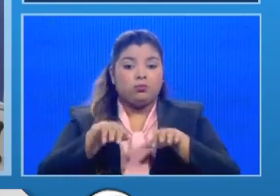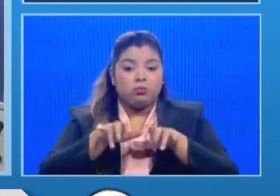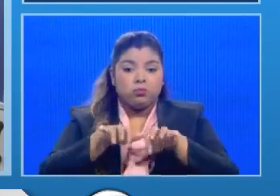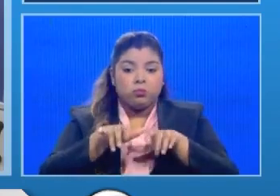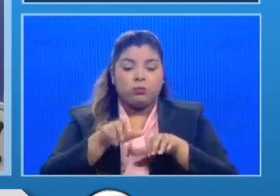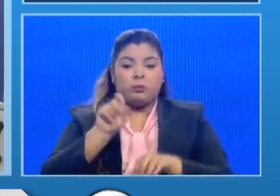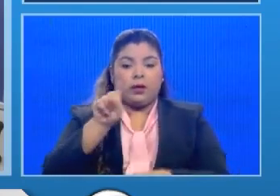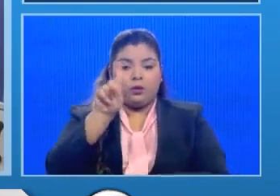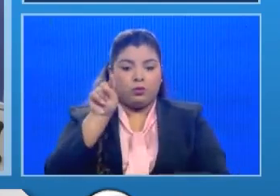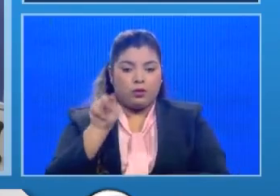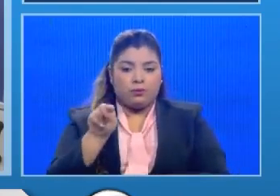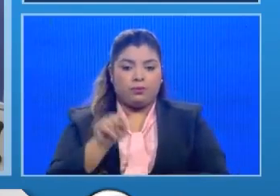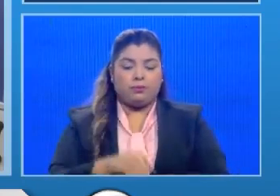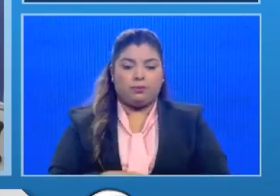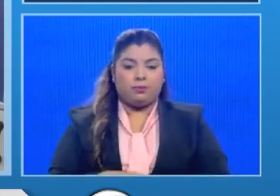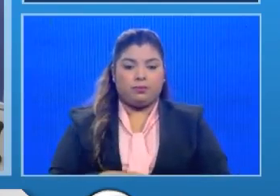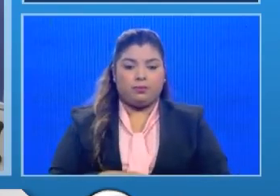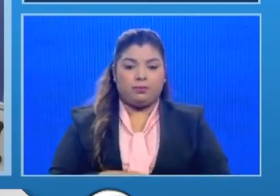Irma Planels